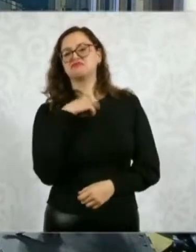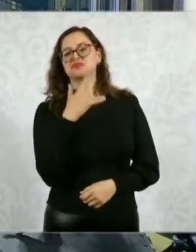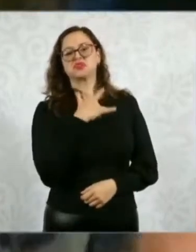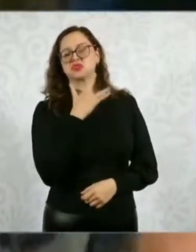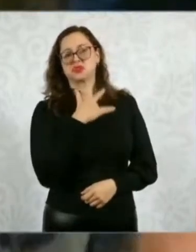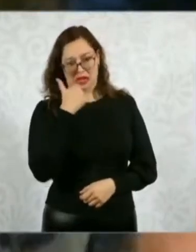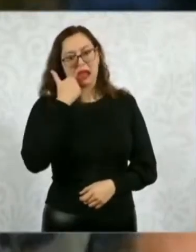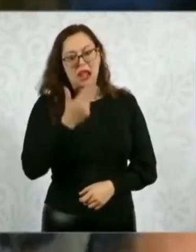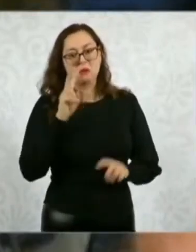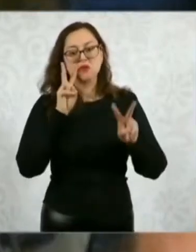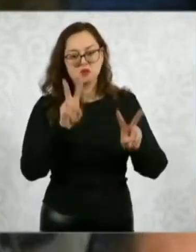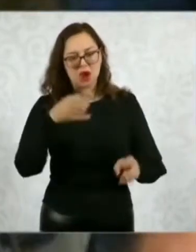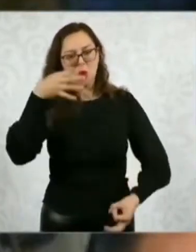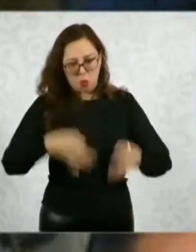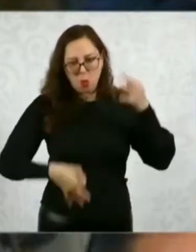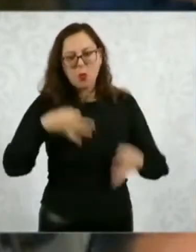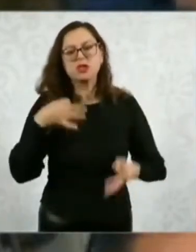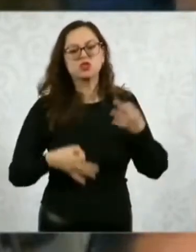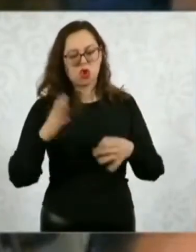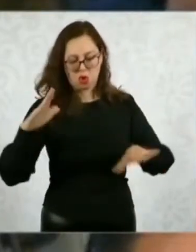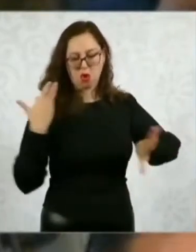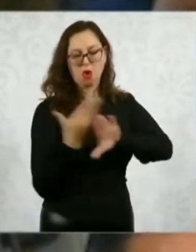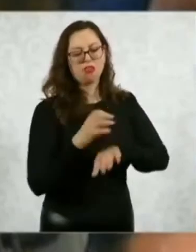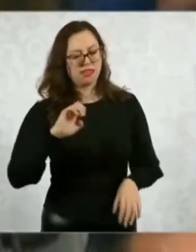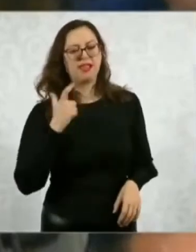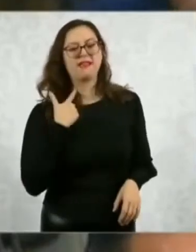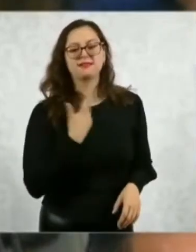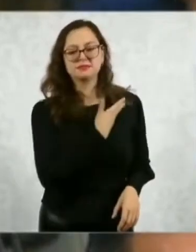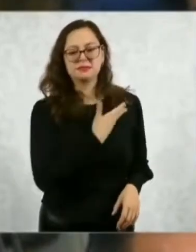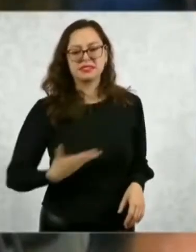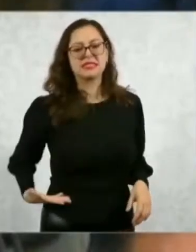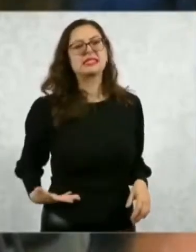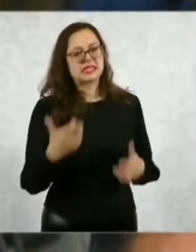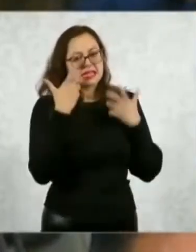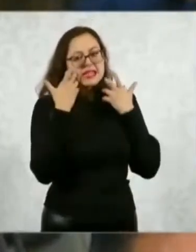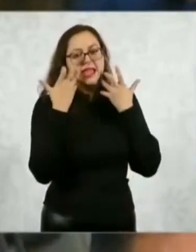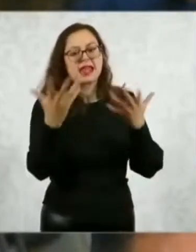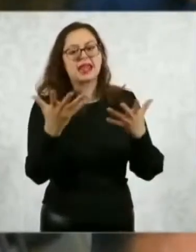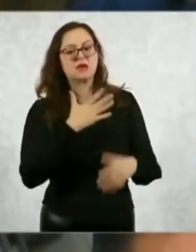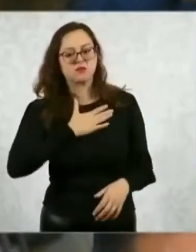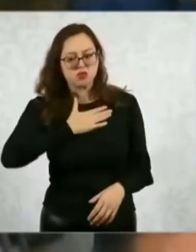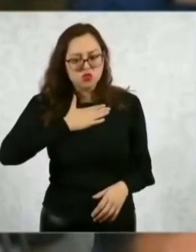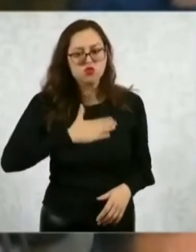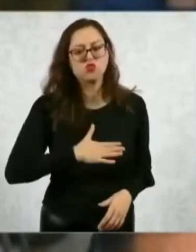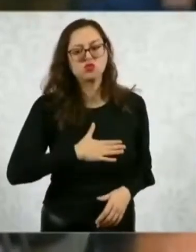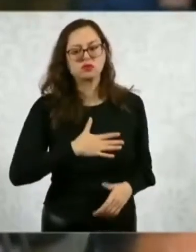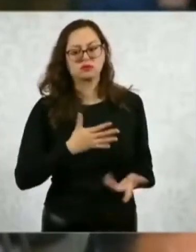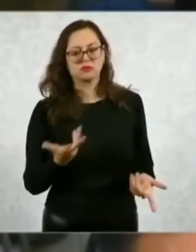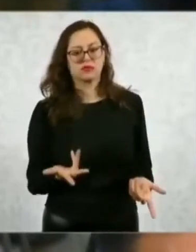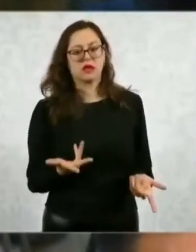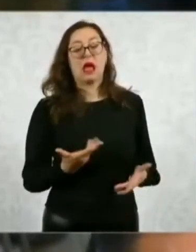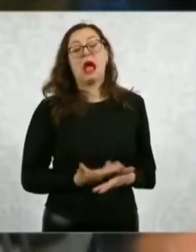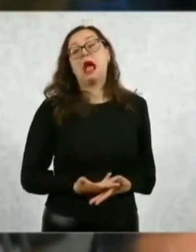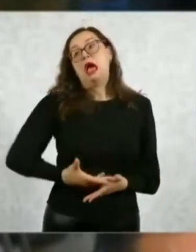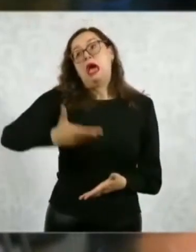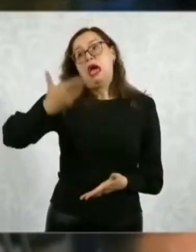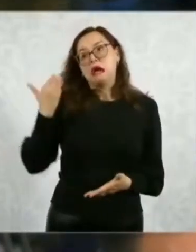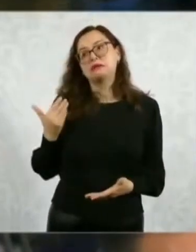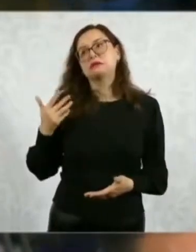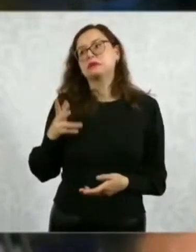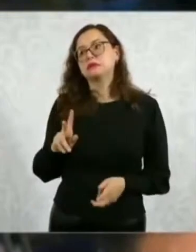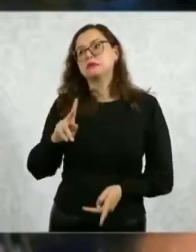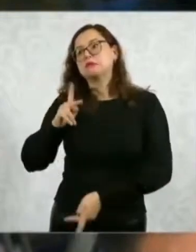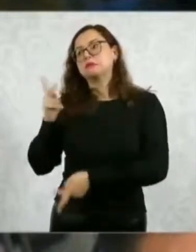ganas de justicia a través de esta consulta que resultó no vinculante?